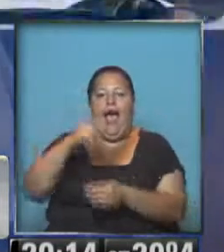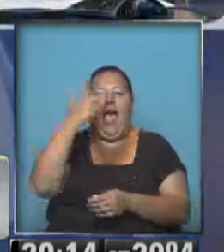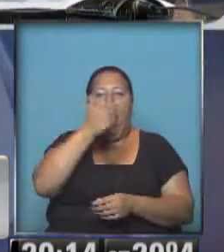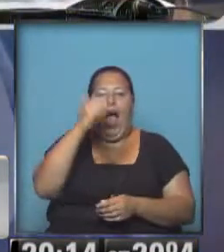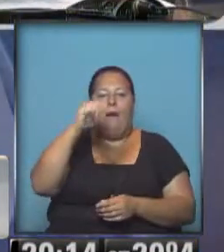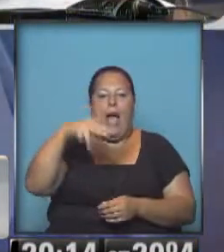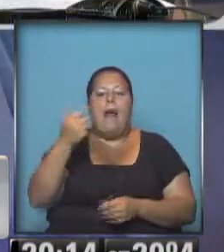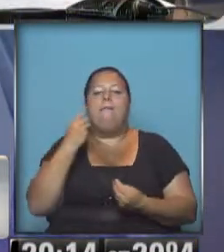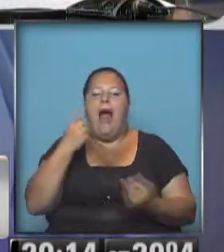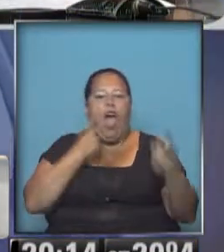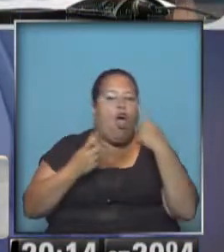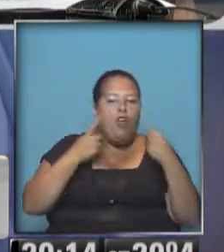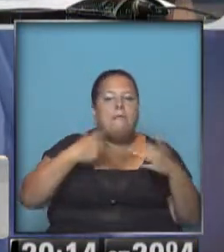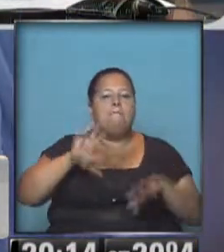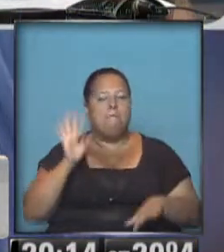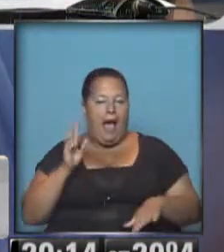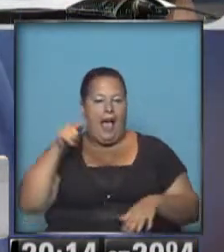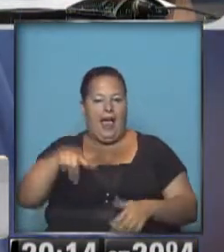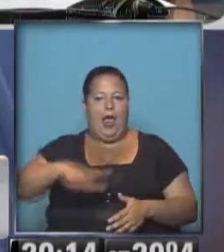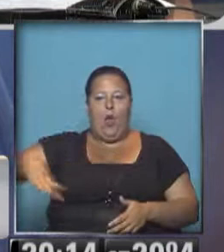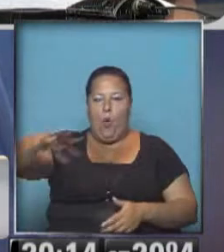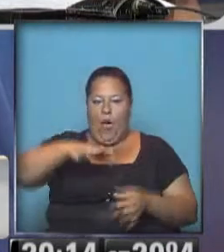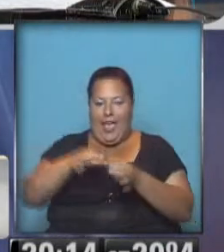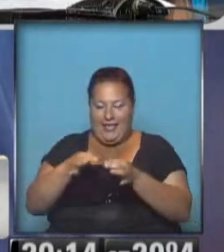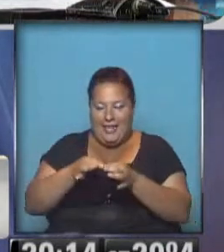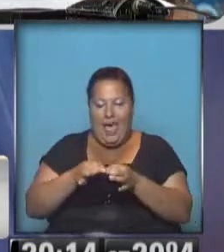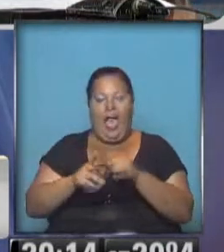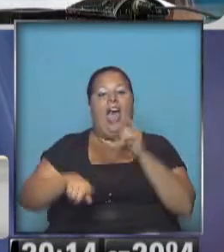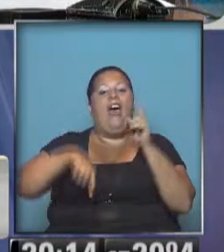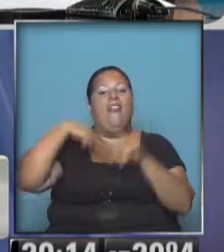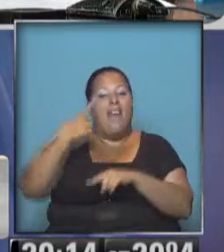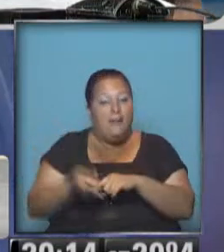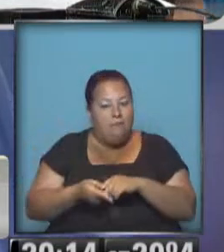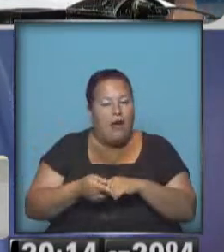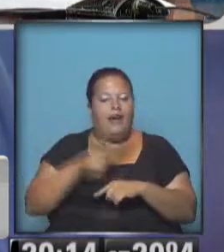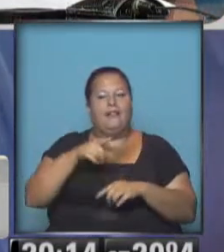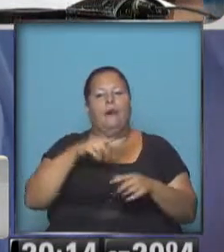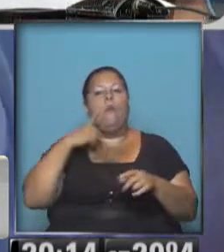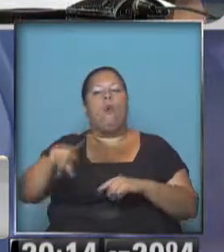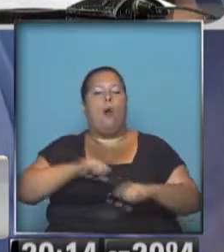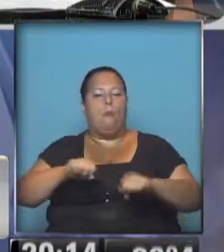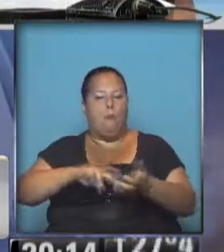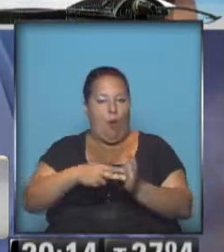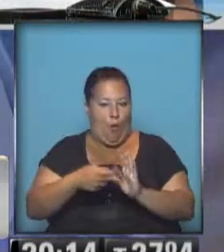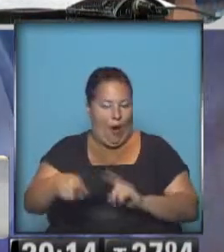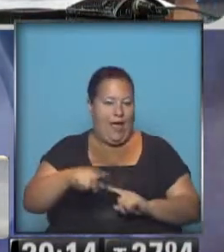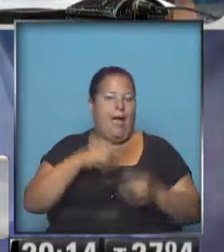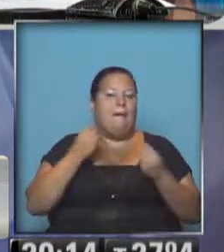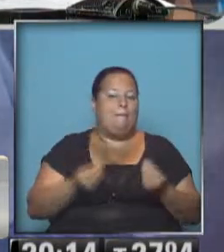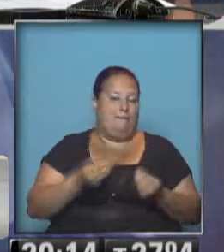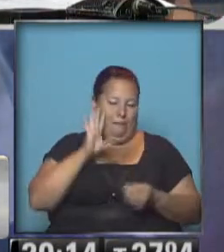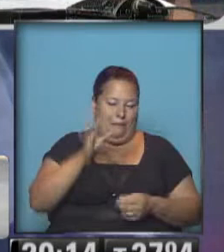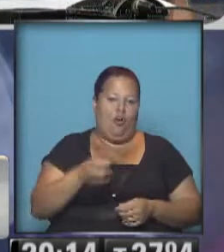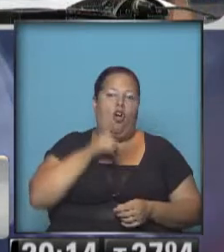manera de tener un control mayor en esta isla y luego con una desestabilización absolutamente clara